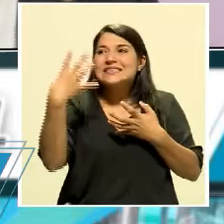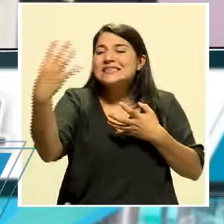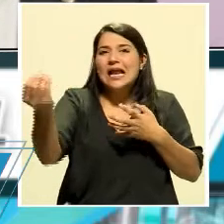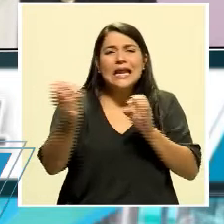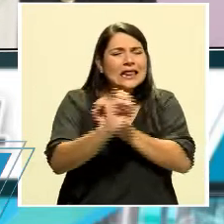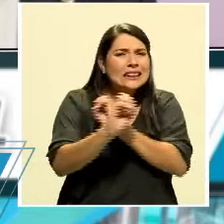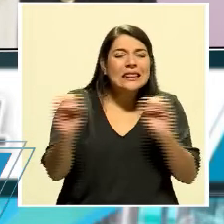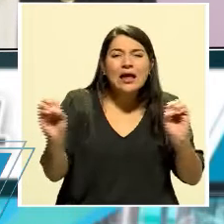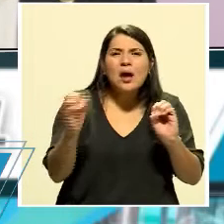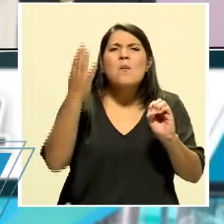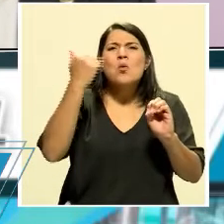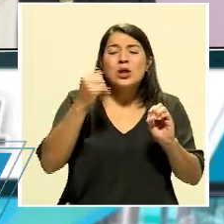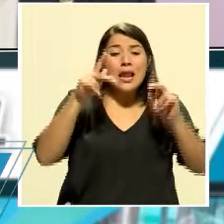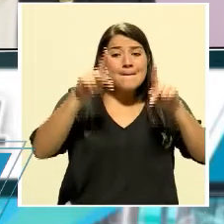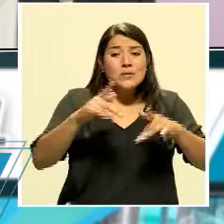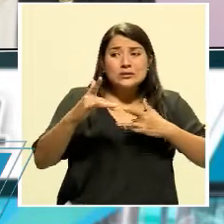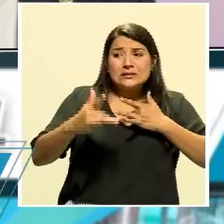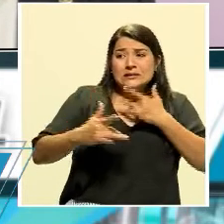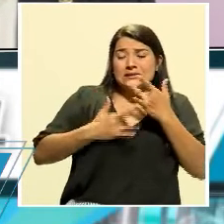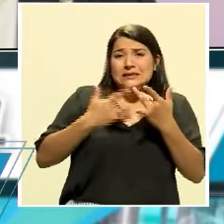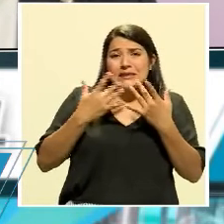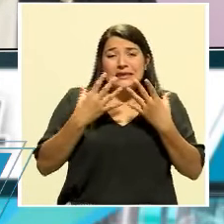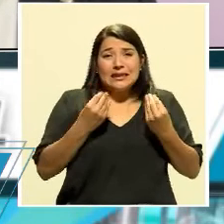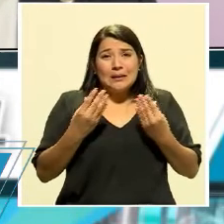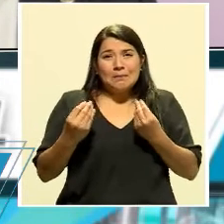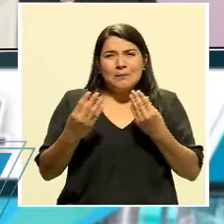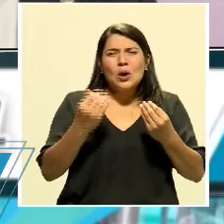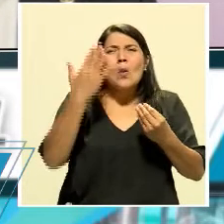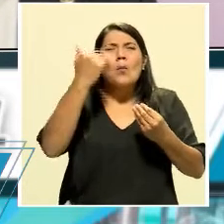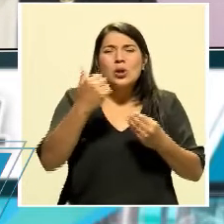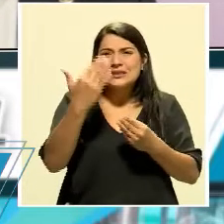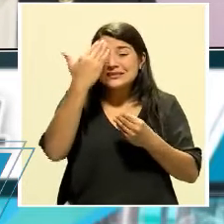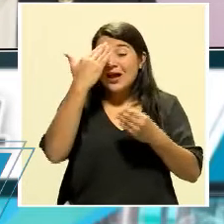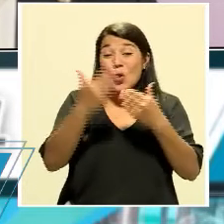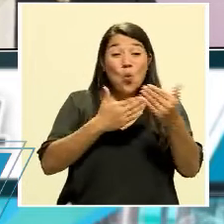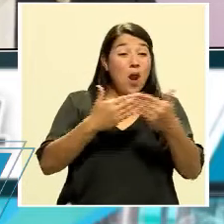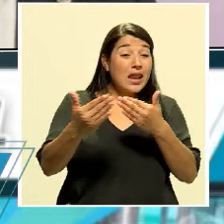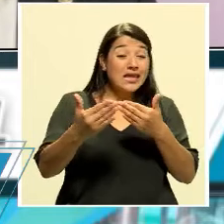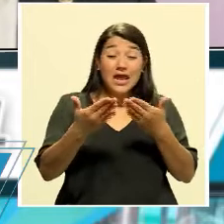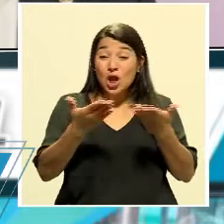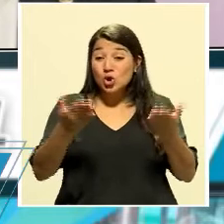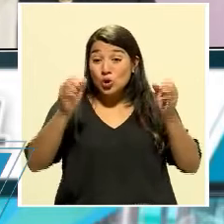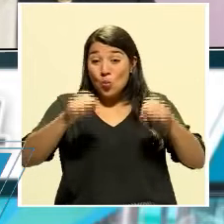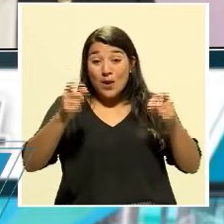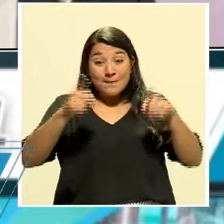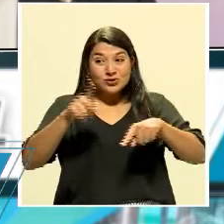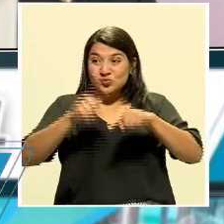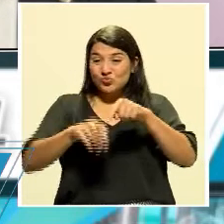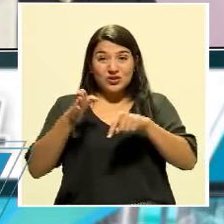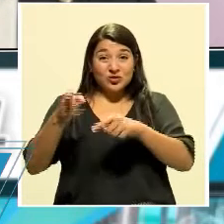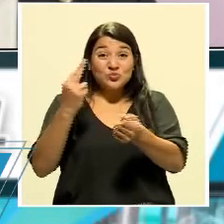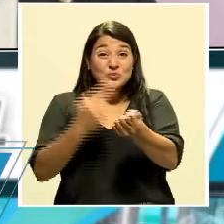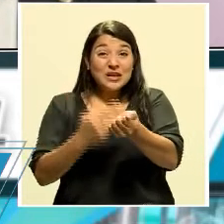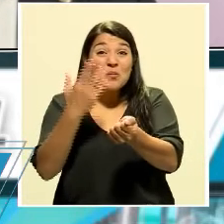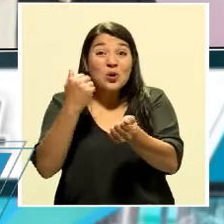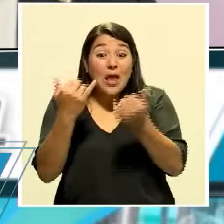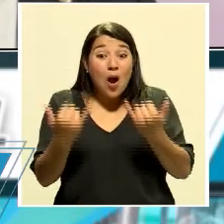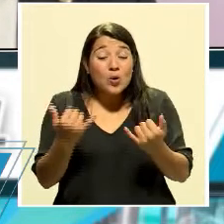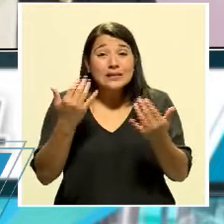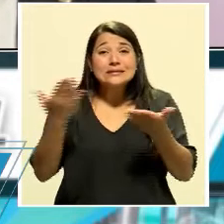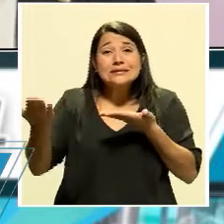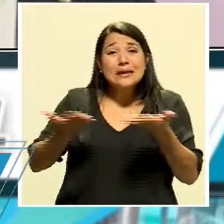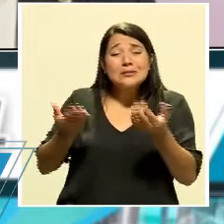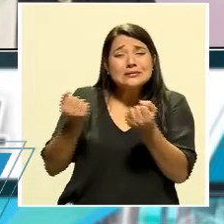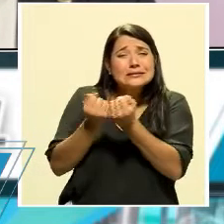O el miedo que se apodera de la gente al saber que cualquier cosa que le puede pasar y que los servicios están colapsados es tan fuerte que la gente